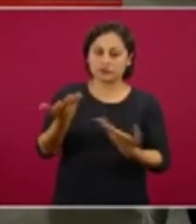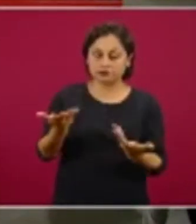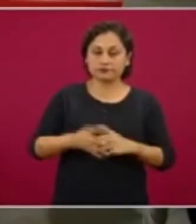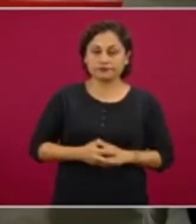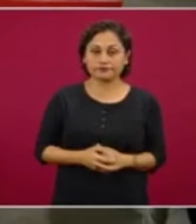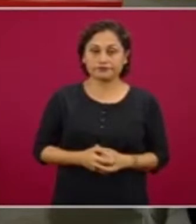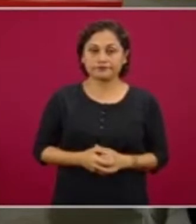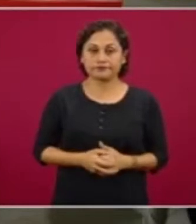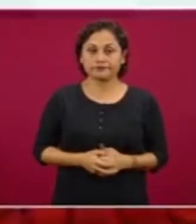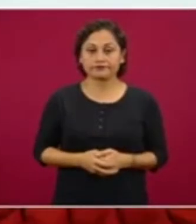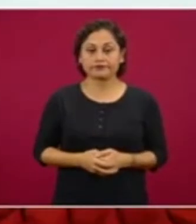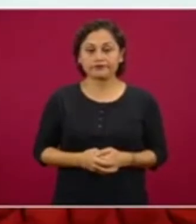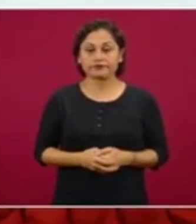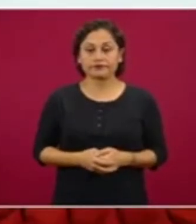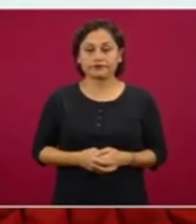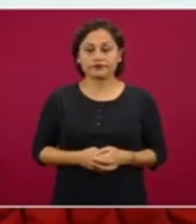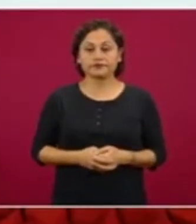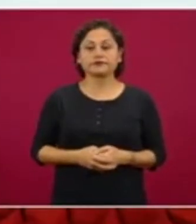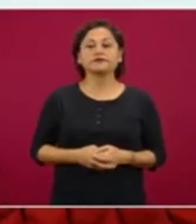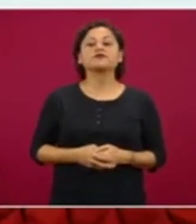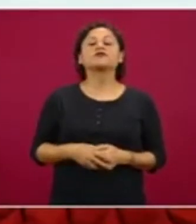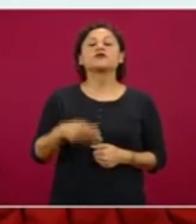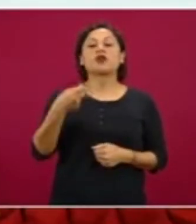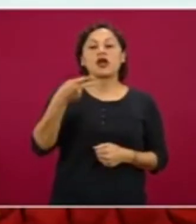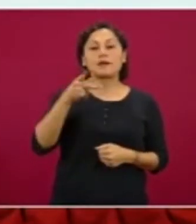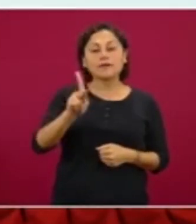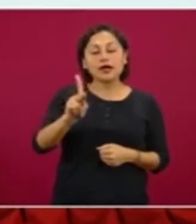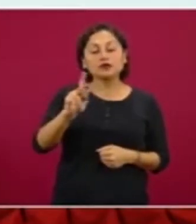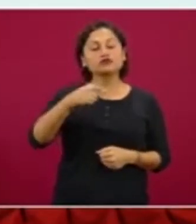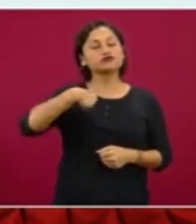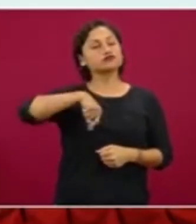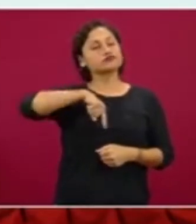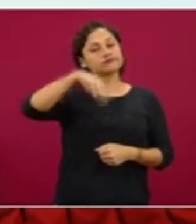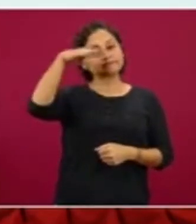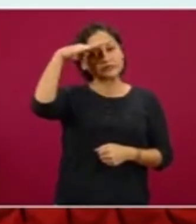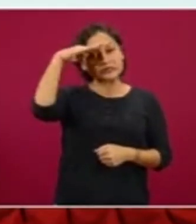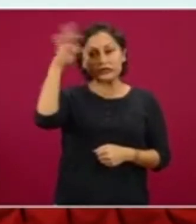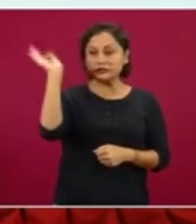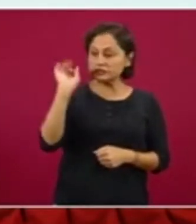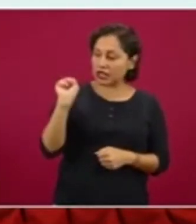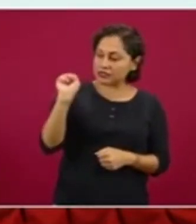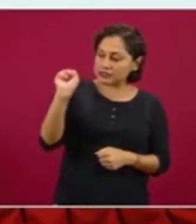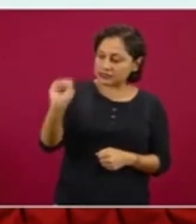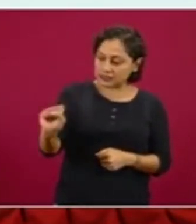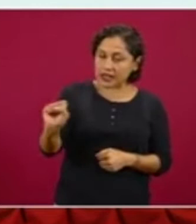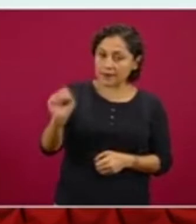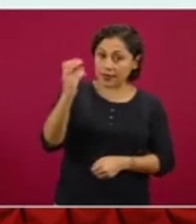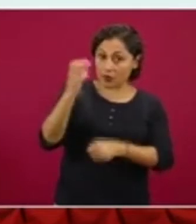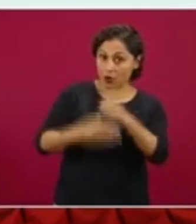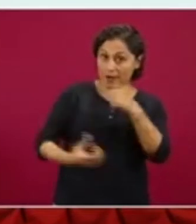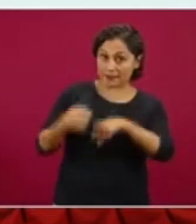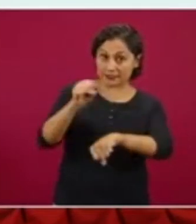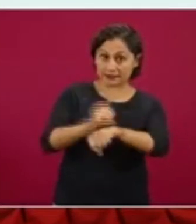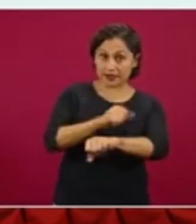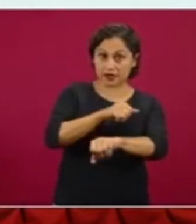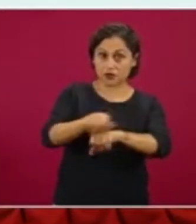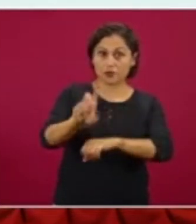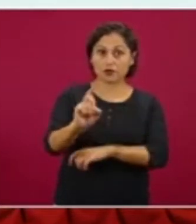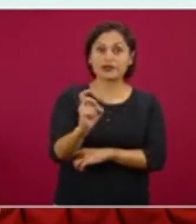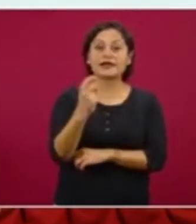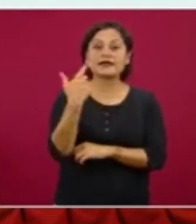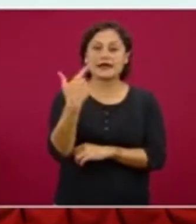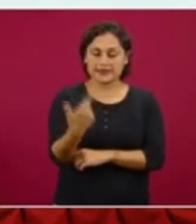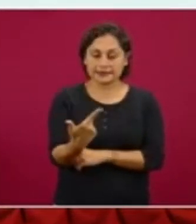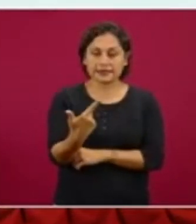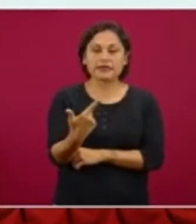estimados, pero esperamos que llegaremos al sábado, donde acaba la semana epidemiológica número 37, en este momento